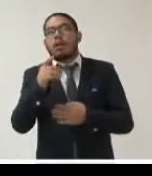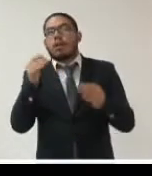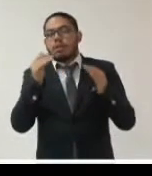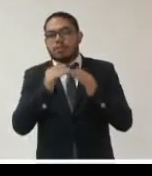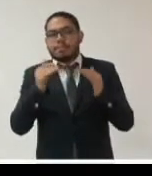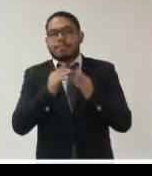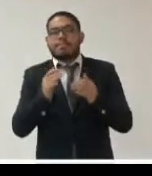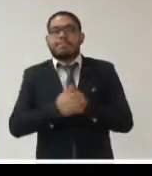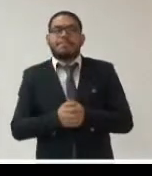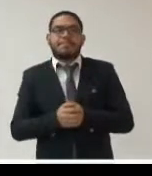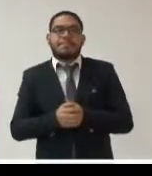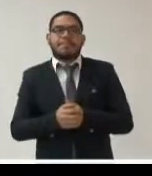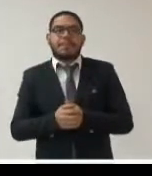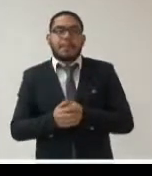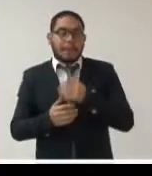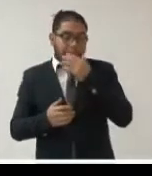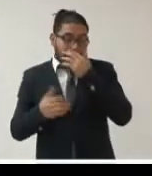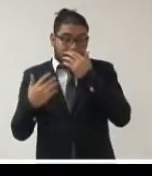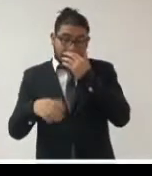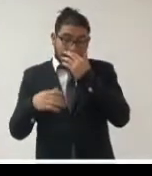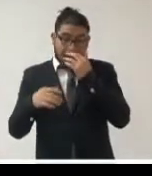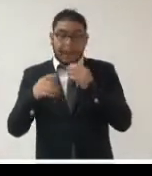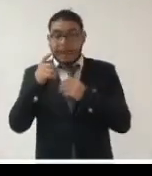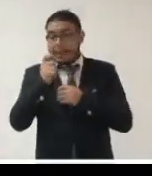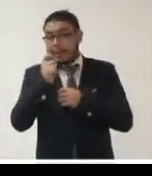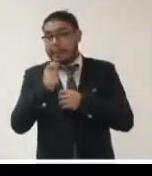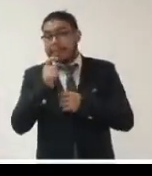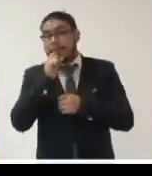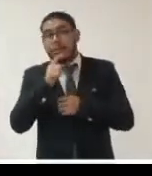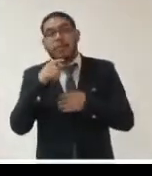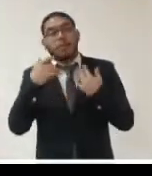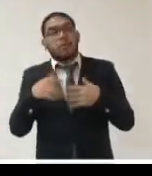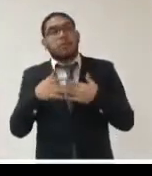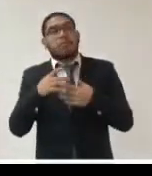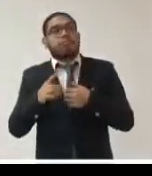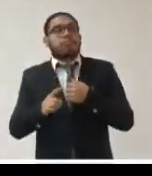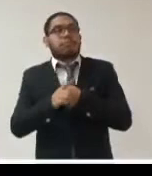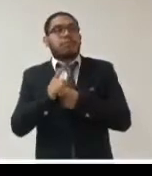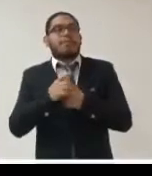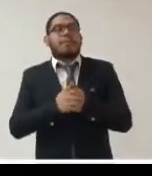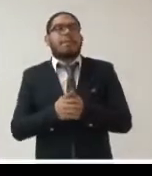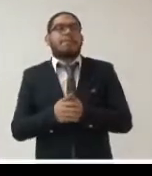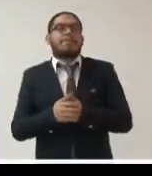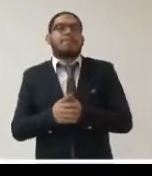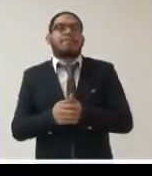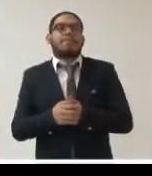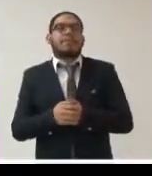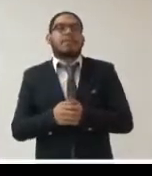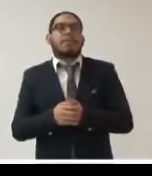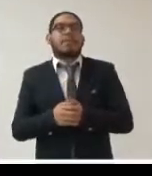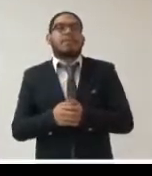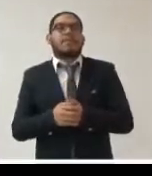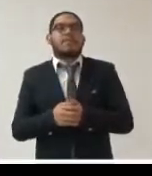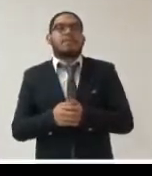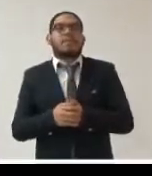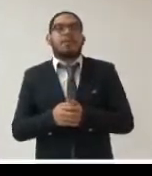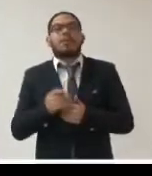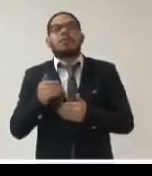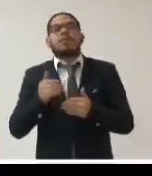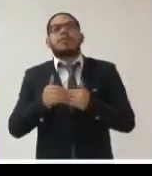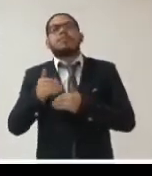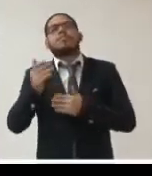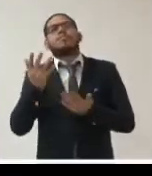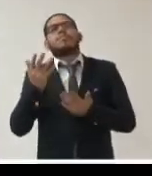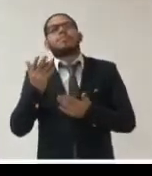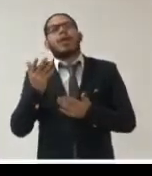significó un trabajo intenso de promoción de todo el equipo ¿qué pasará? y aquí creo que